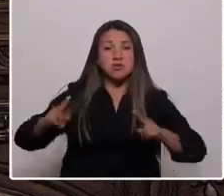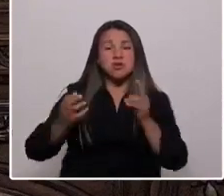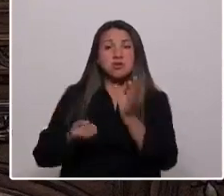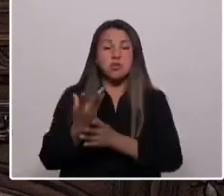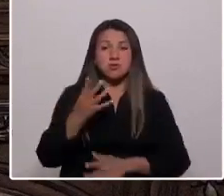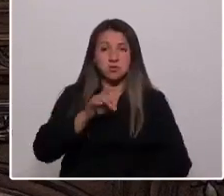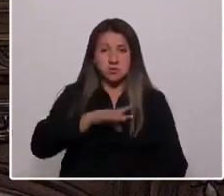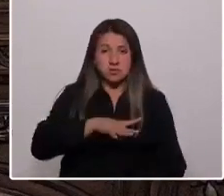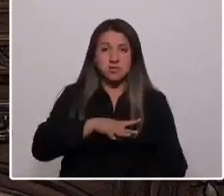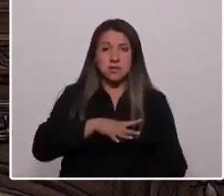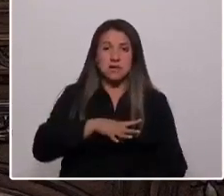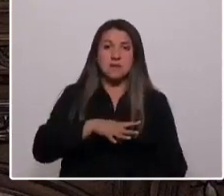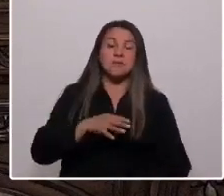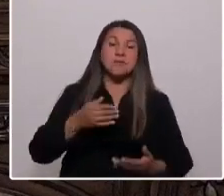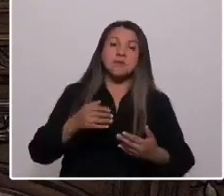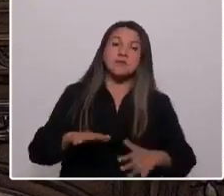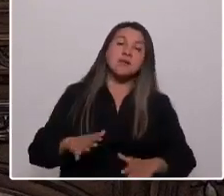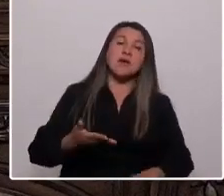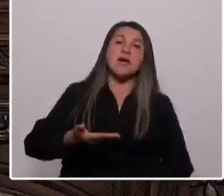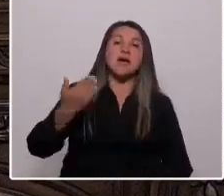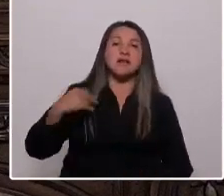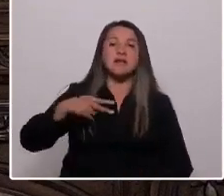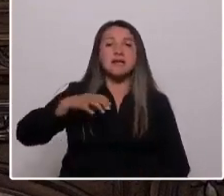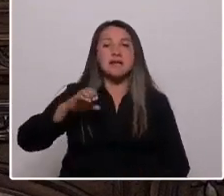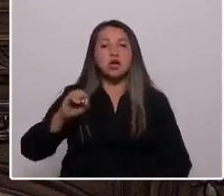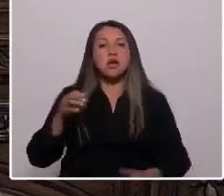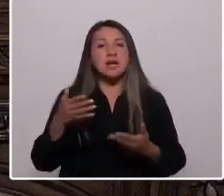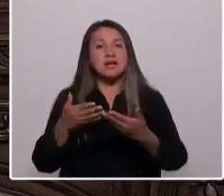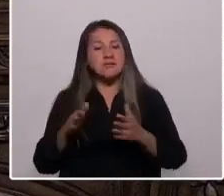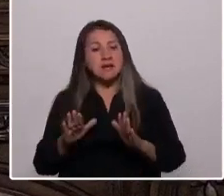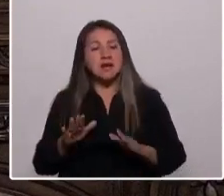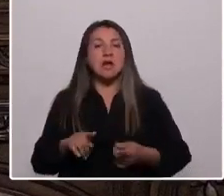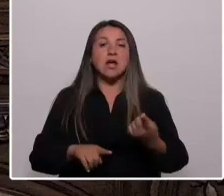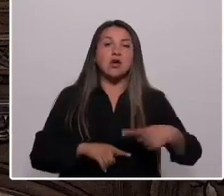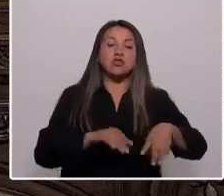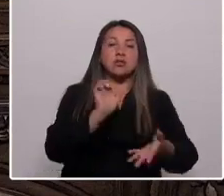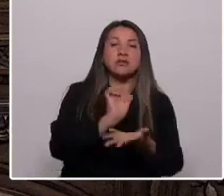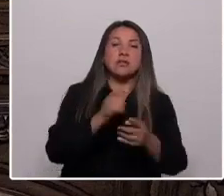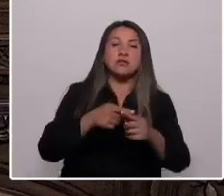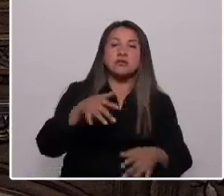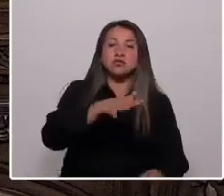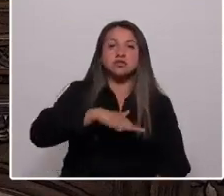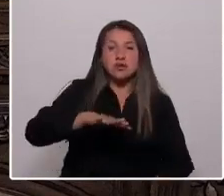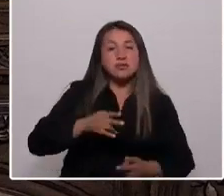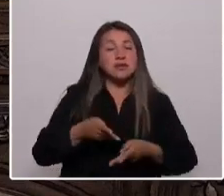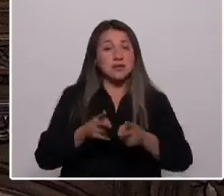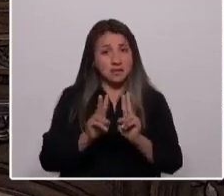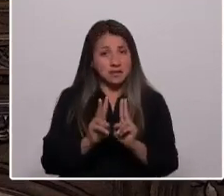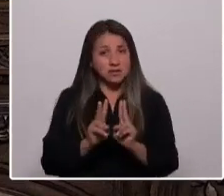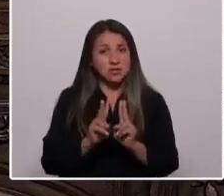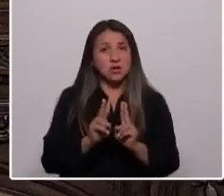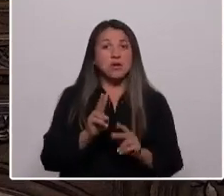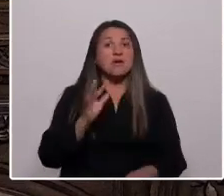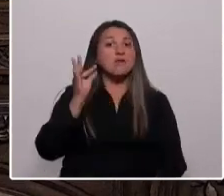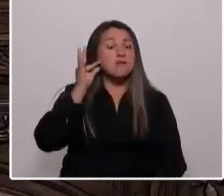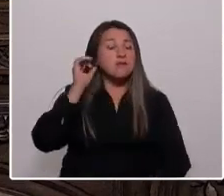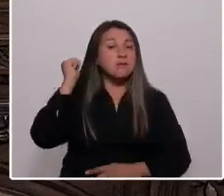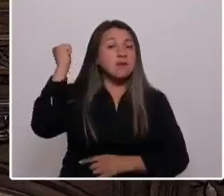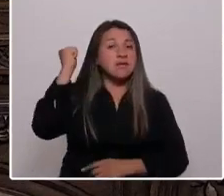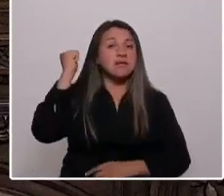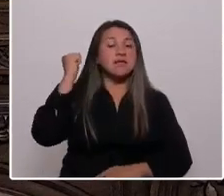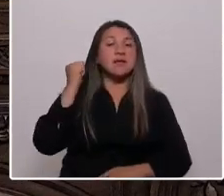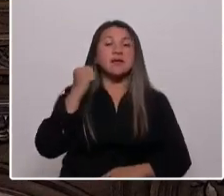transitando desde un régimen neoliberal a un Estado social de derechos, feminista, paritario, diverso,